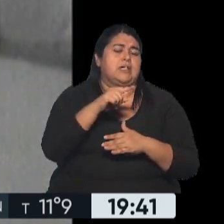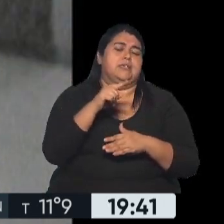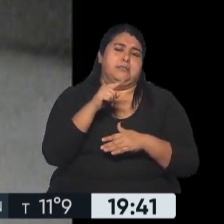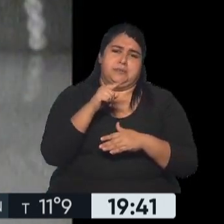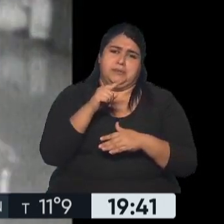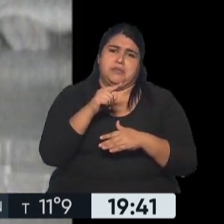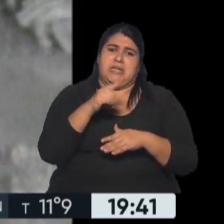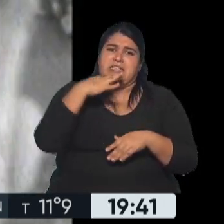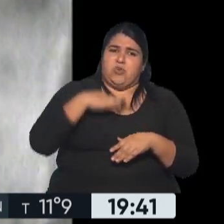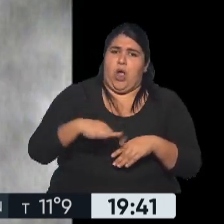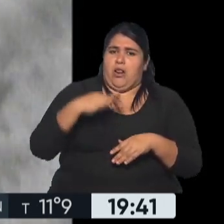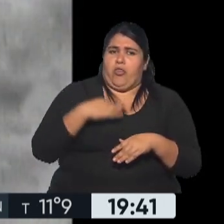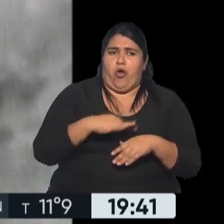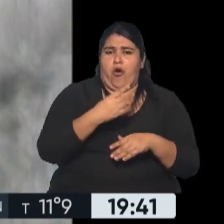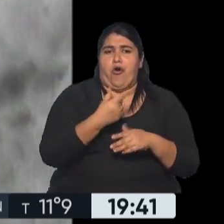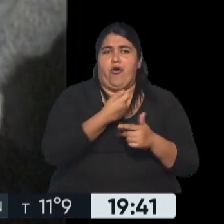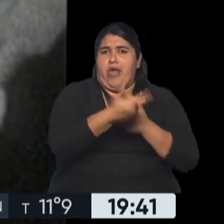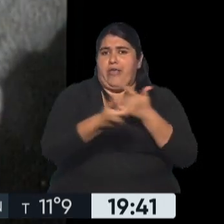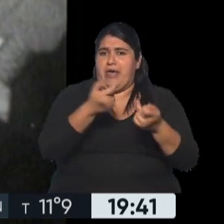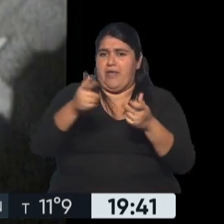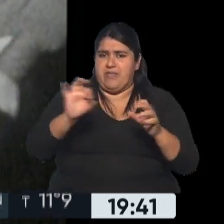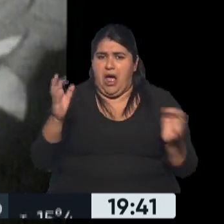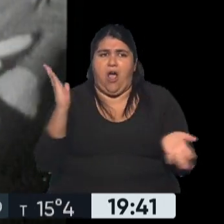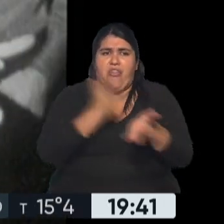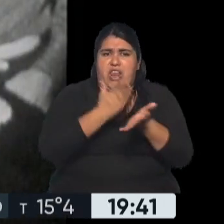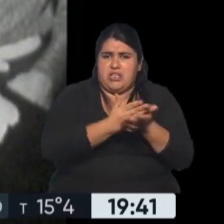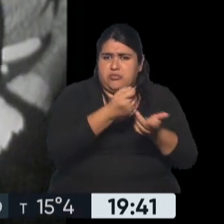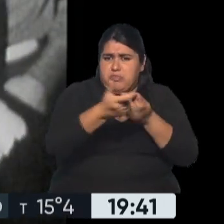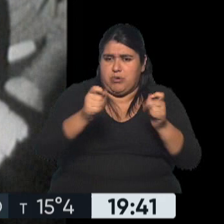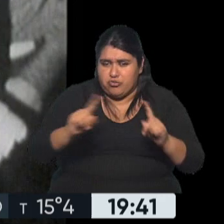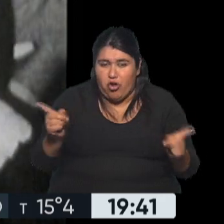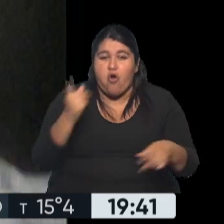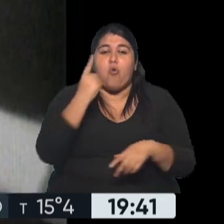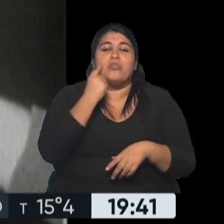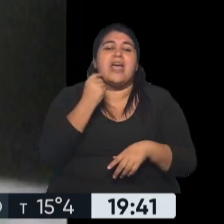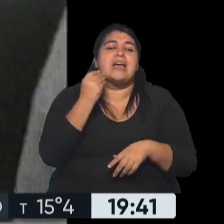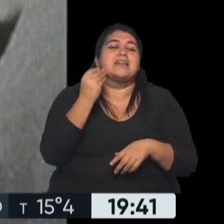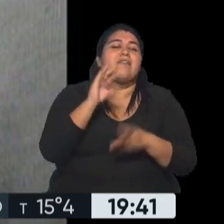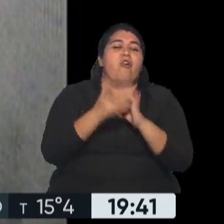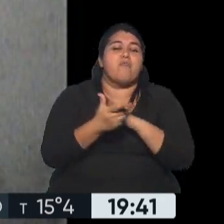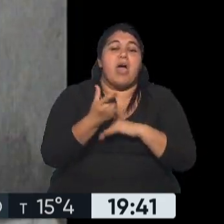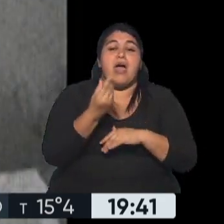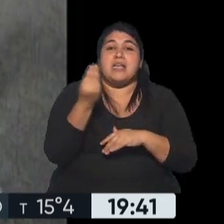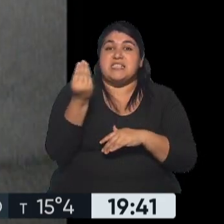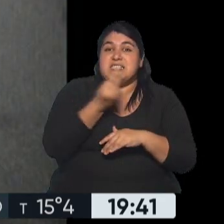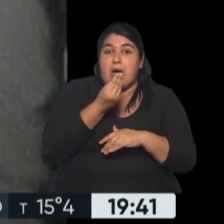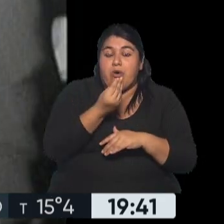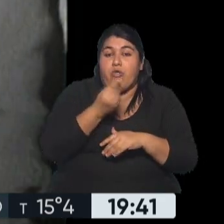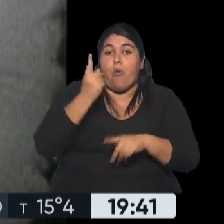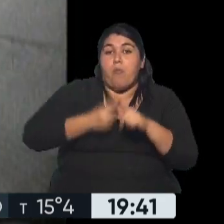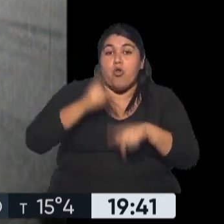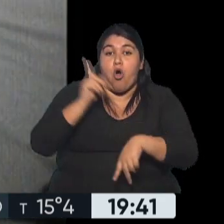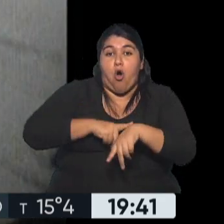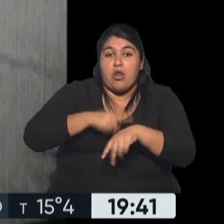congelando salarios, eliminando derechos laborales, como la ley del sábado inglés, que ordenaba pagar el doble de salario por cada hora